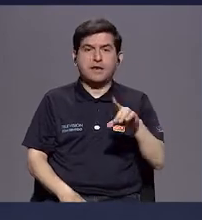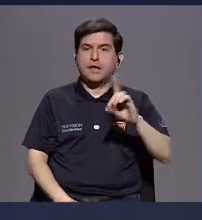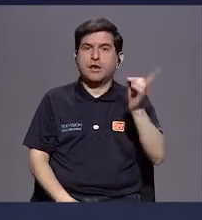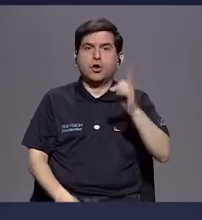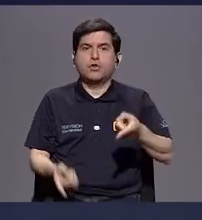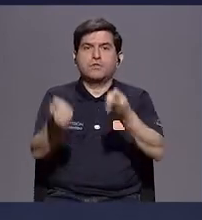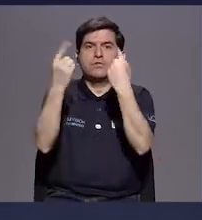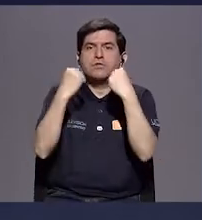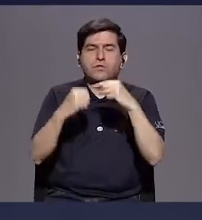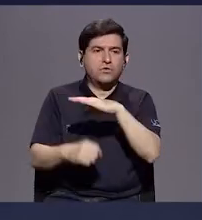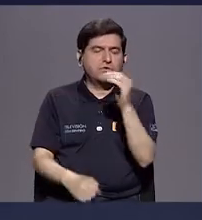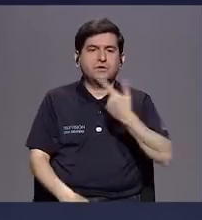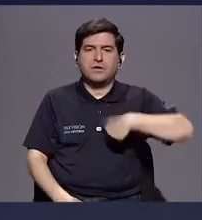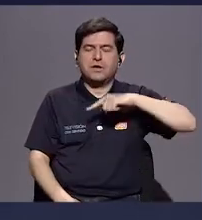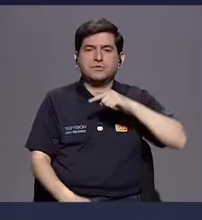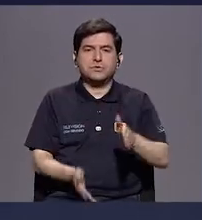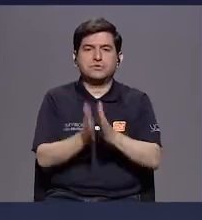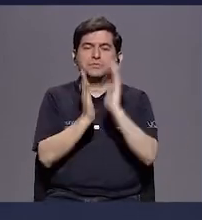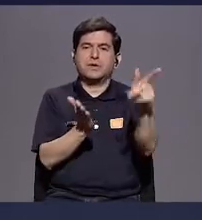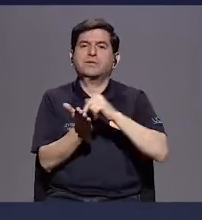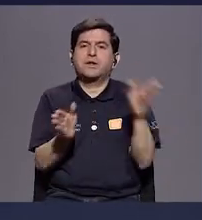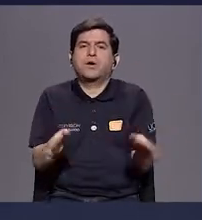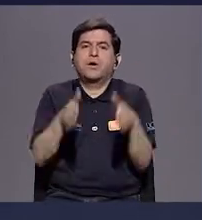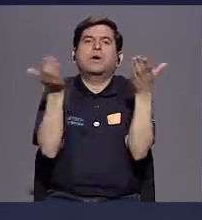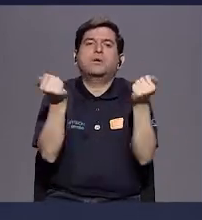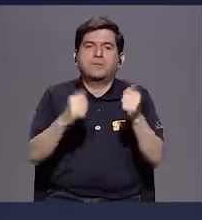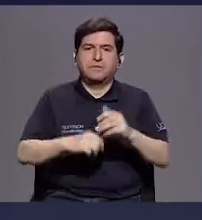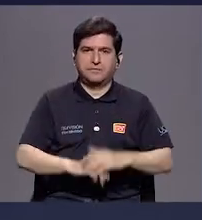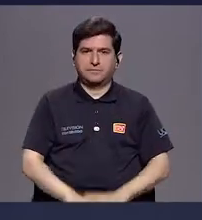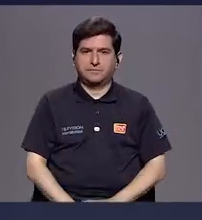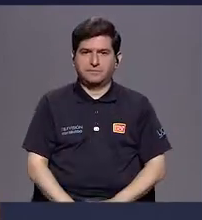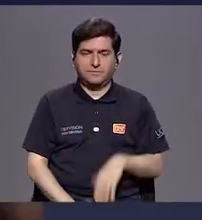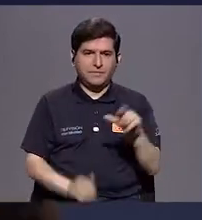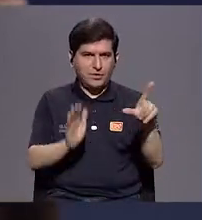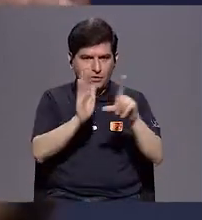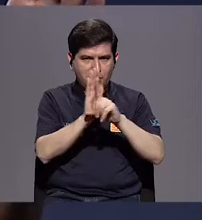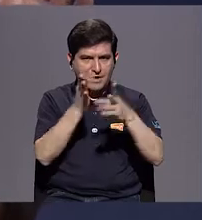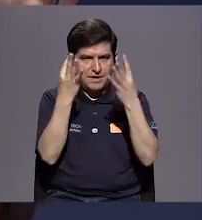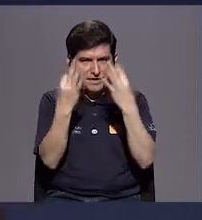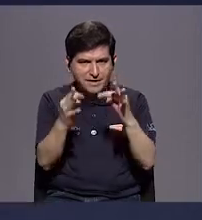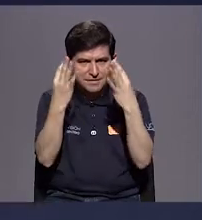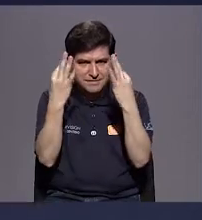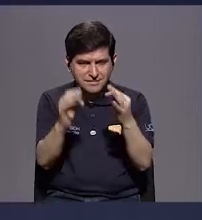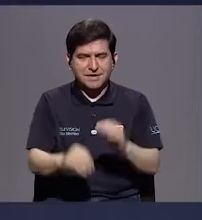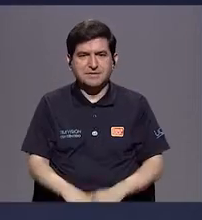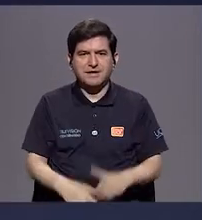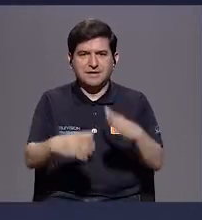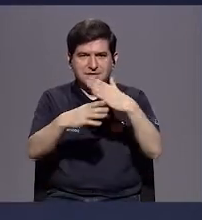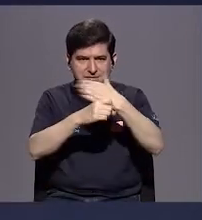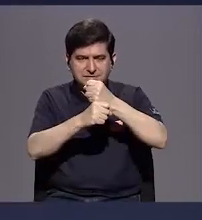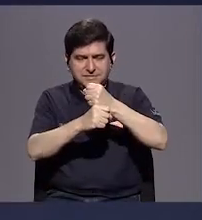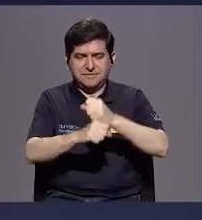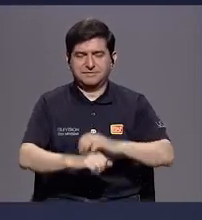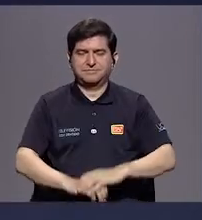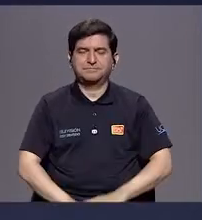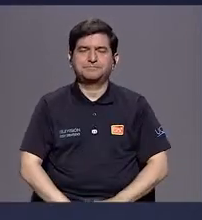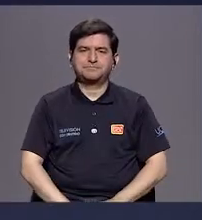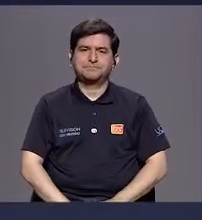recurso y de qué forma se iba a cobrar. Entonces con esta ley lo que tratamos es de que se genere eso.